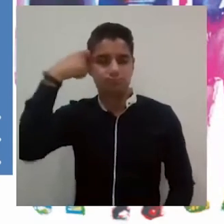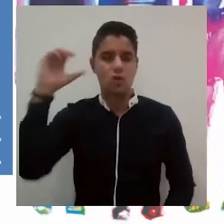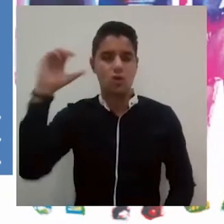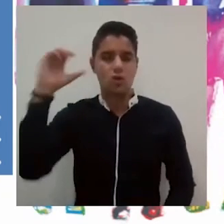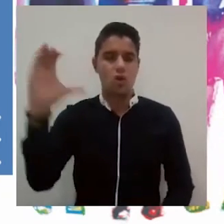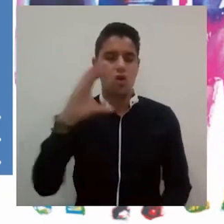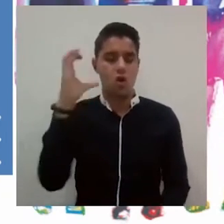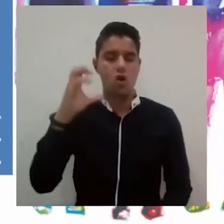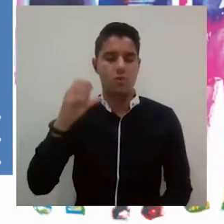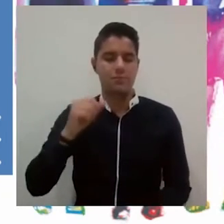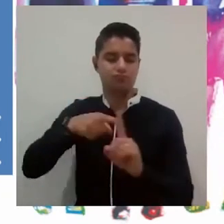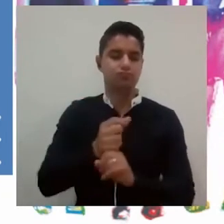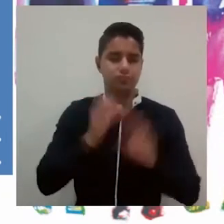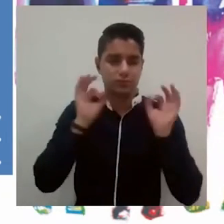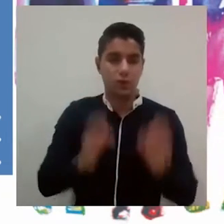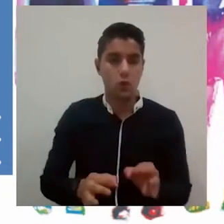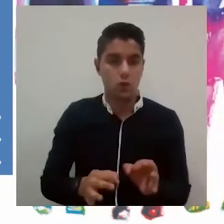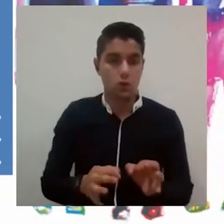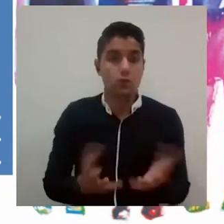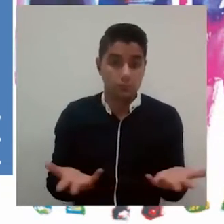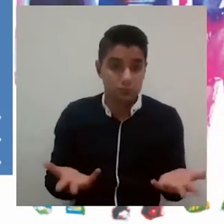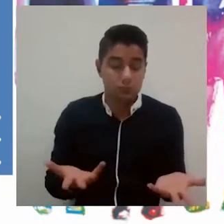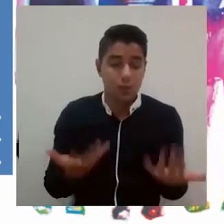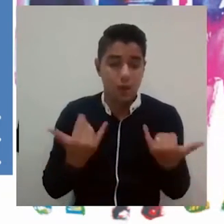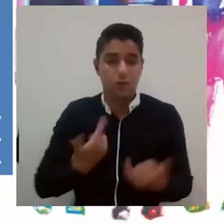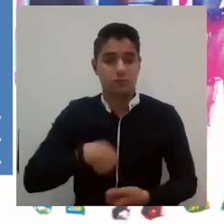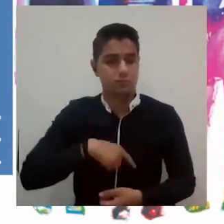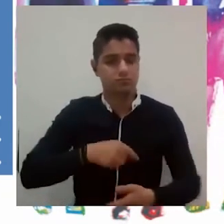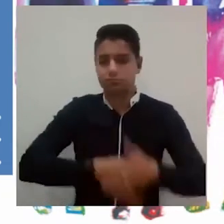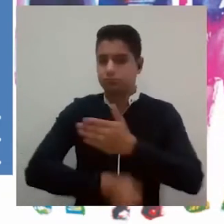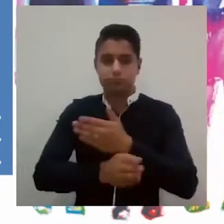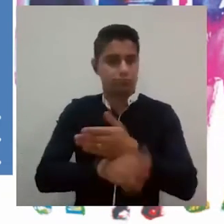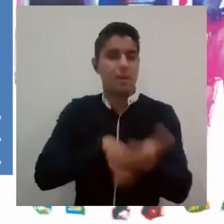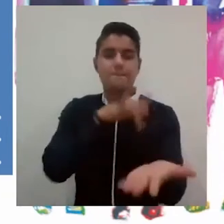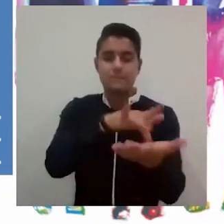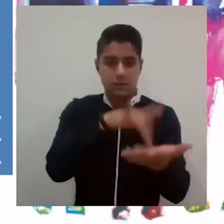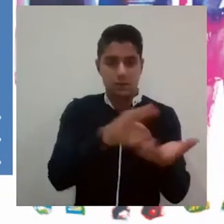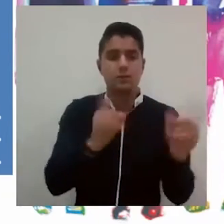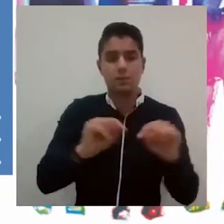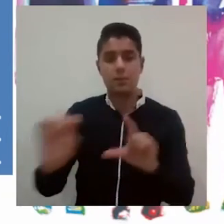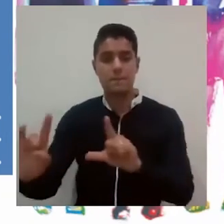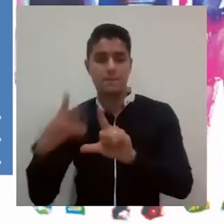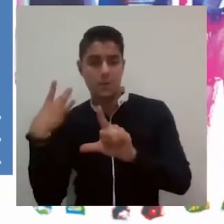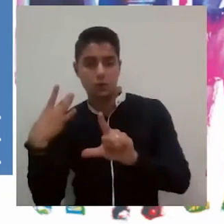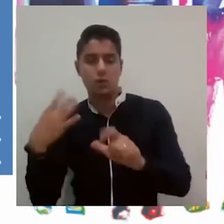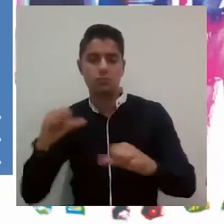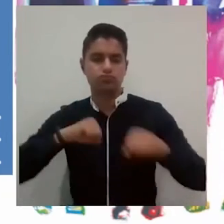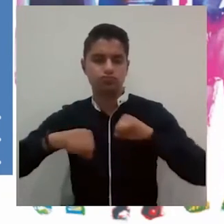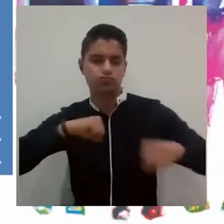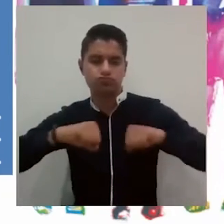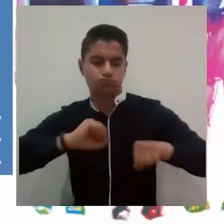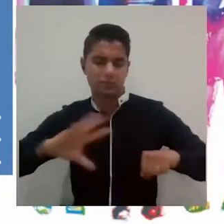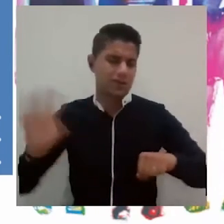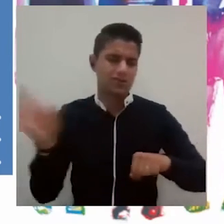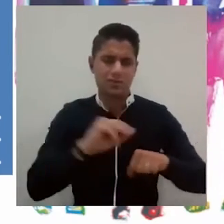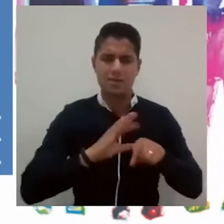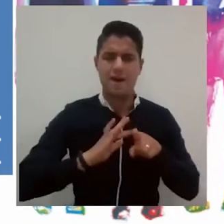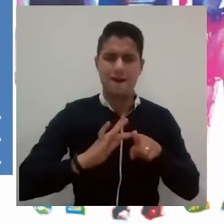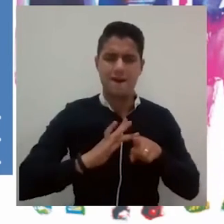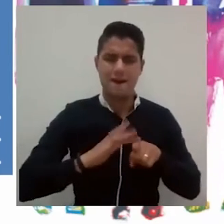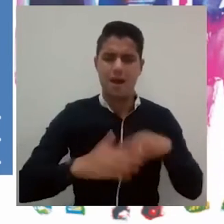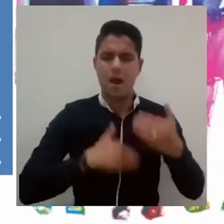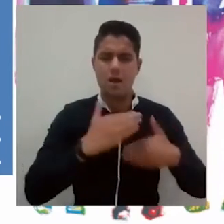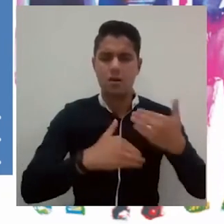responde a los desafíos que tiene Colombia en este siglo. Por eso avanzamos de manera presencial y también de manera virtual